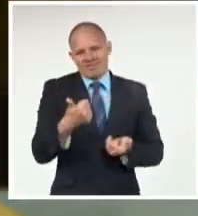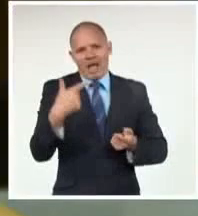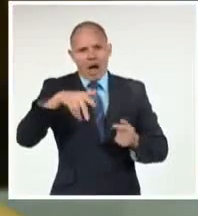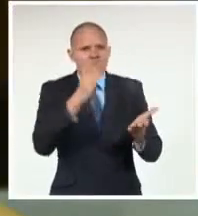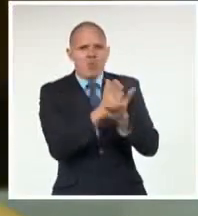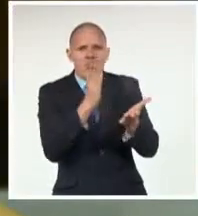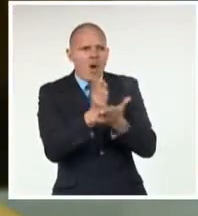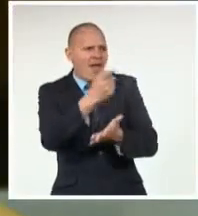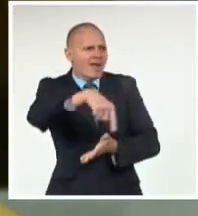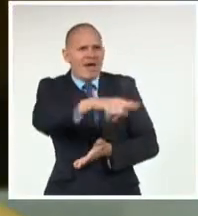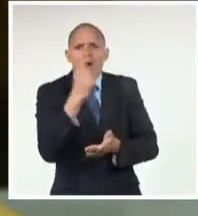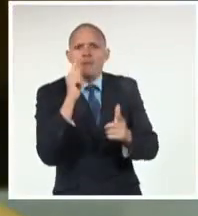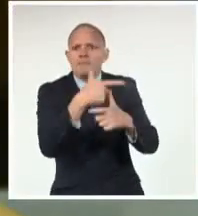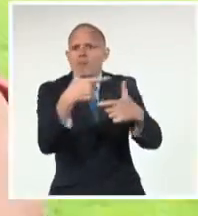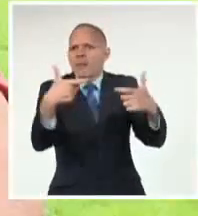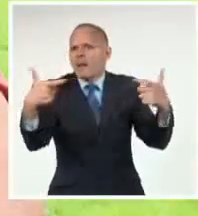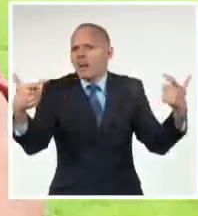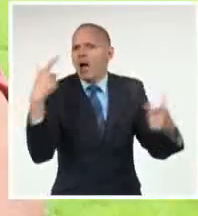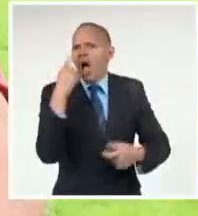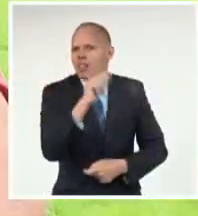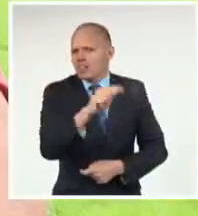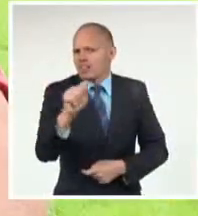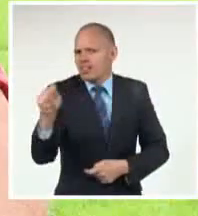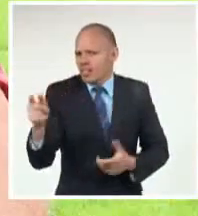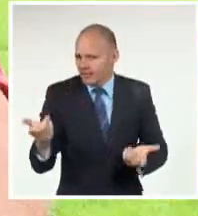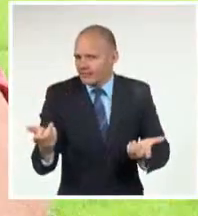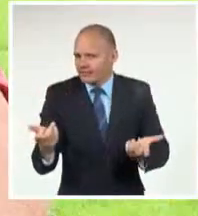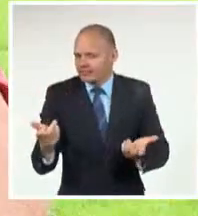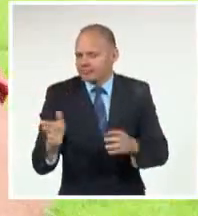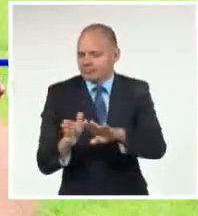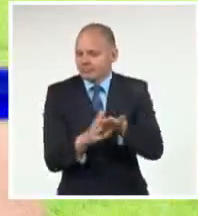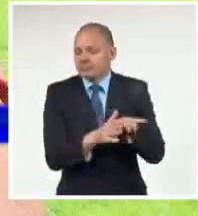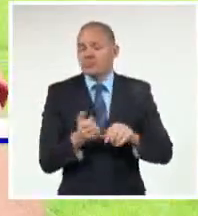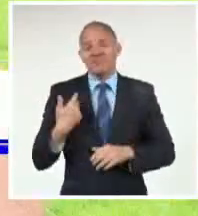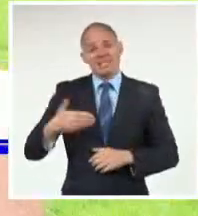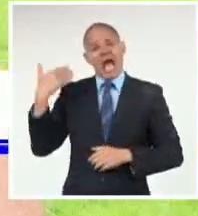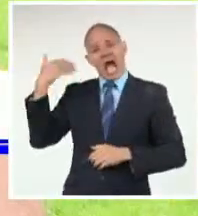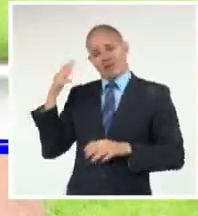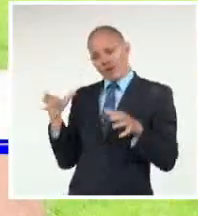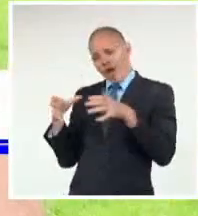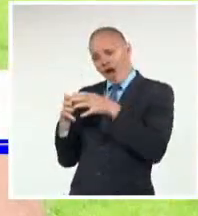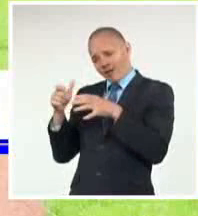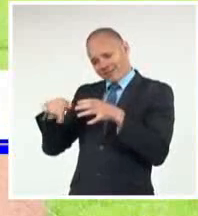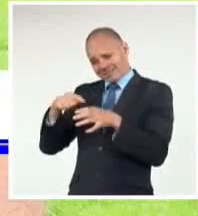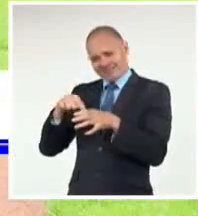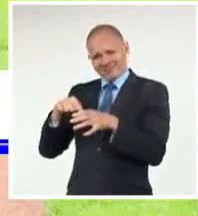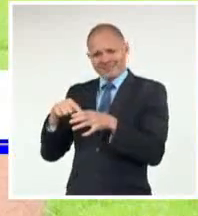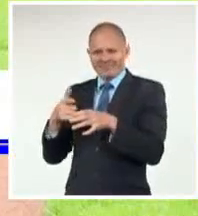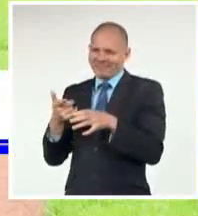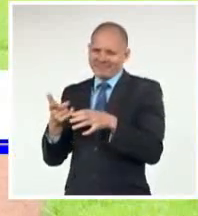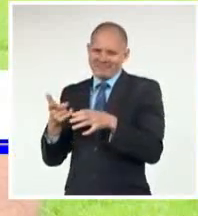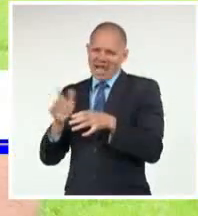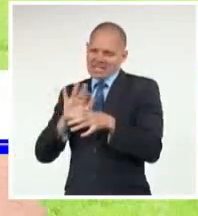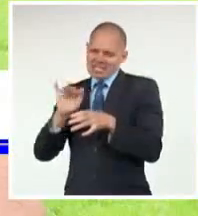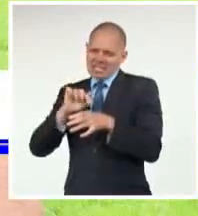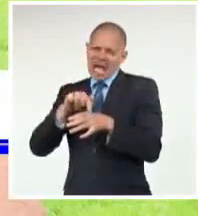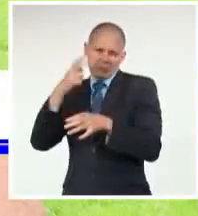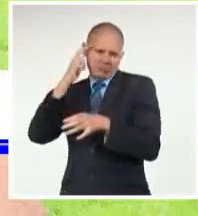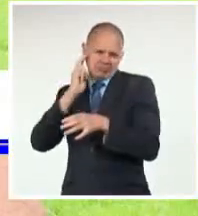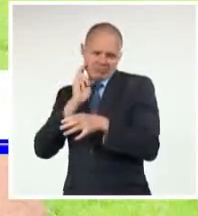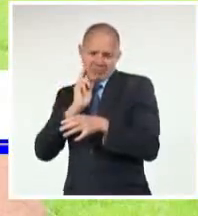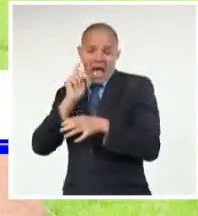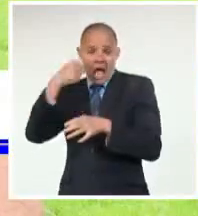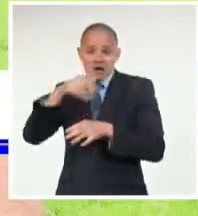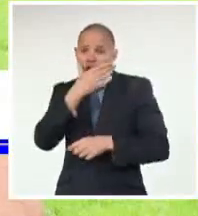conocimientos De música Esta generación De trovadores Va a superar a nuestra Una Porque tienen más condiciones